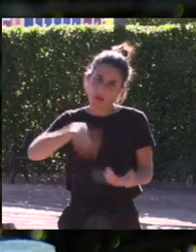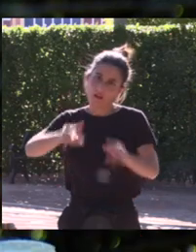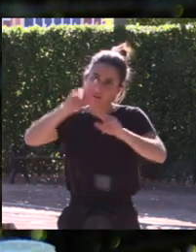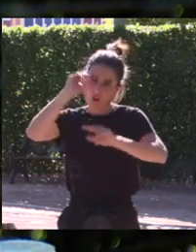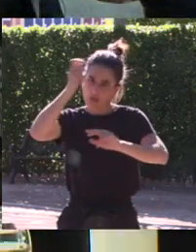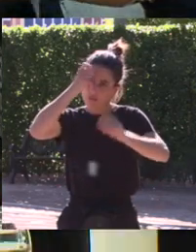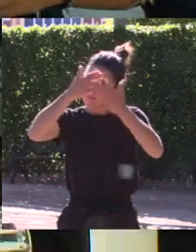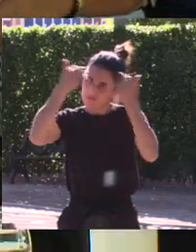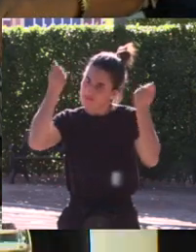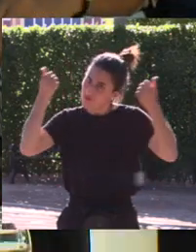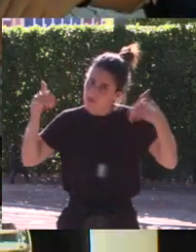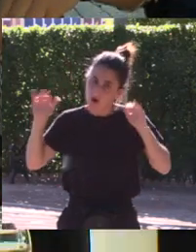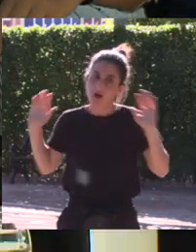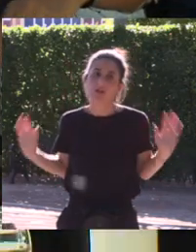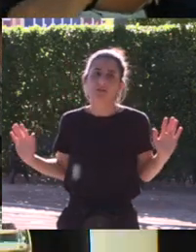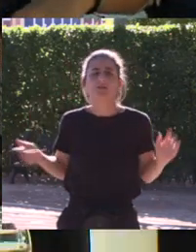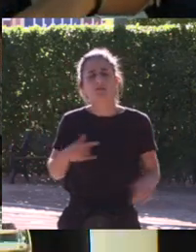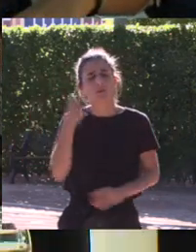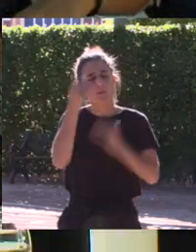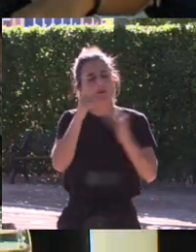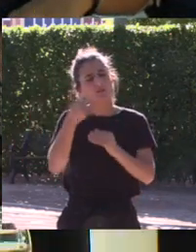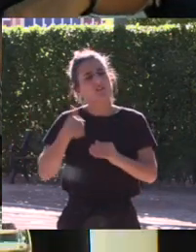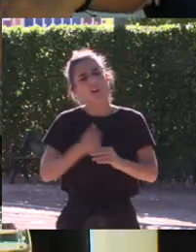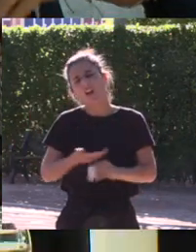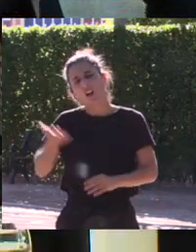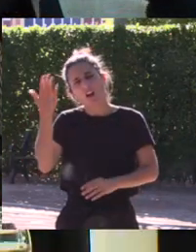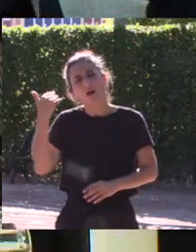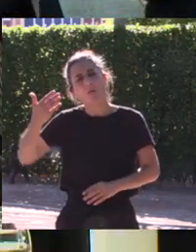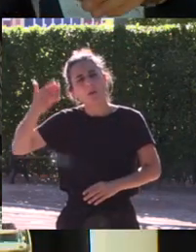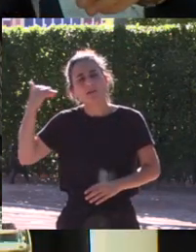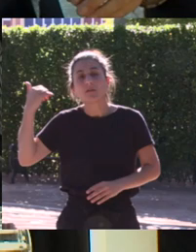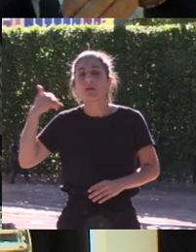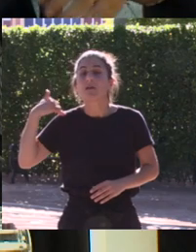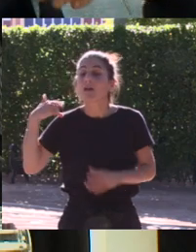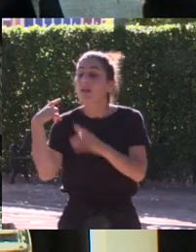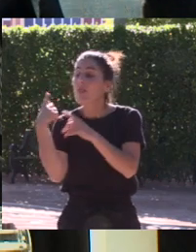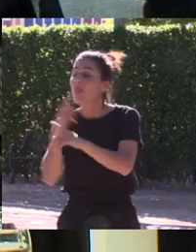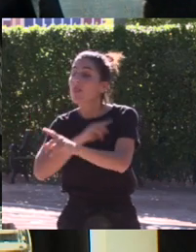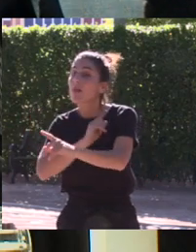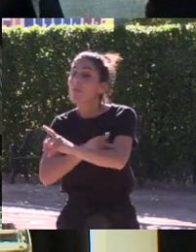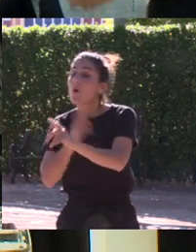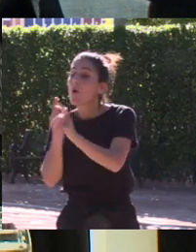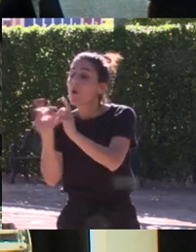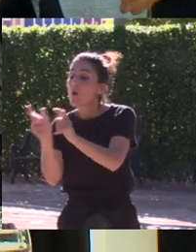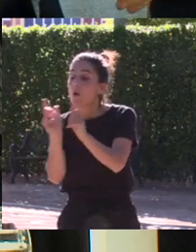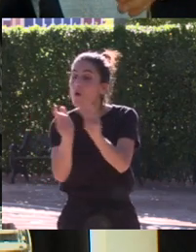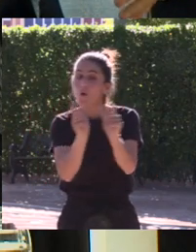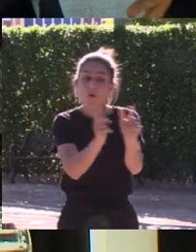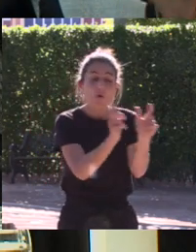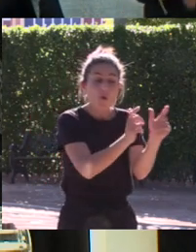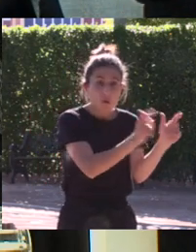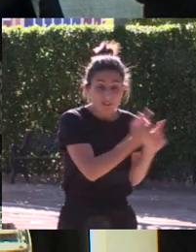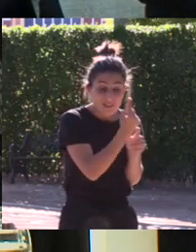yo creo que eso pertenece al pasado cada deporte y cada especialidad dentro del